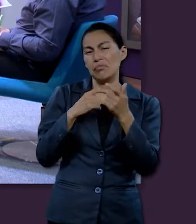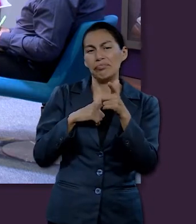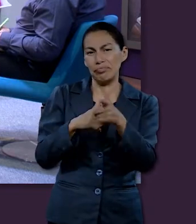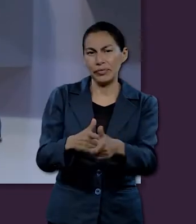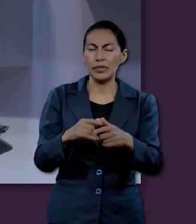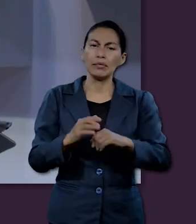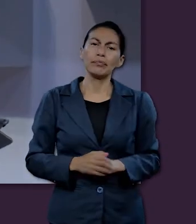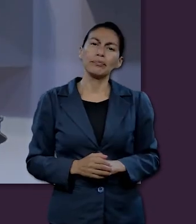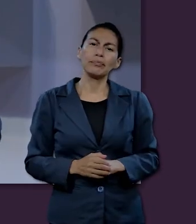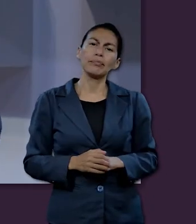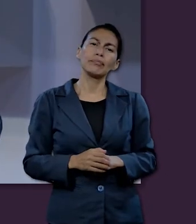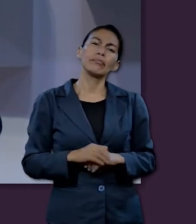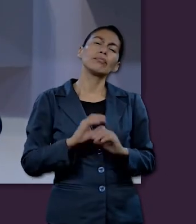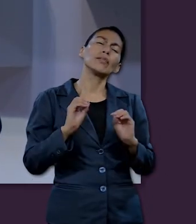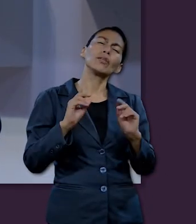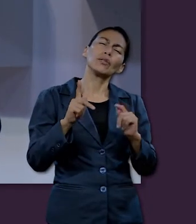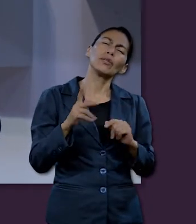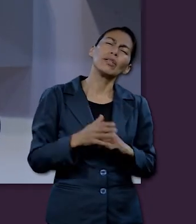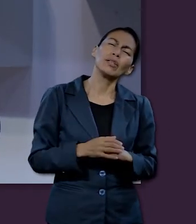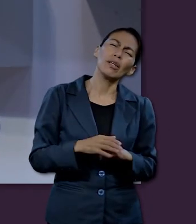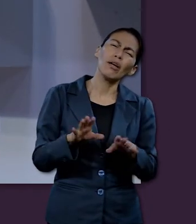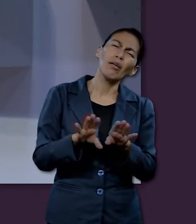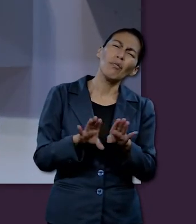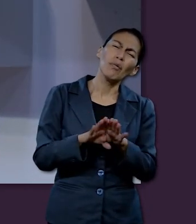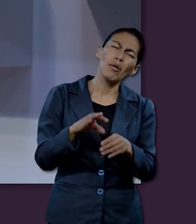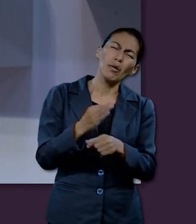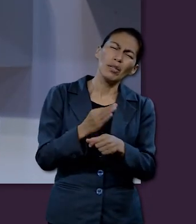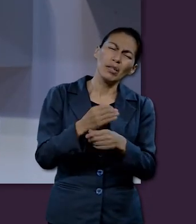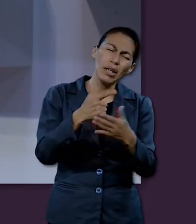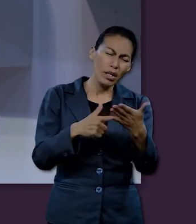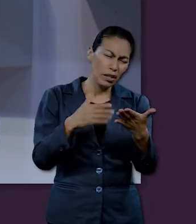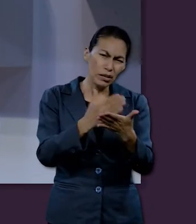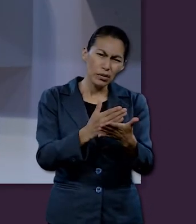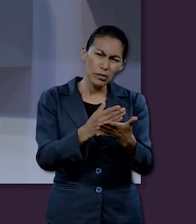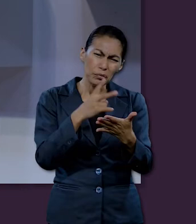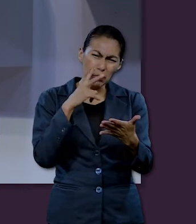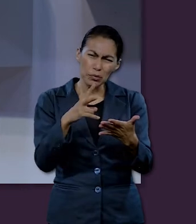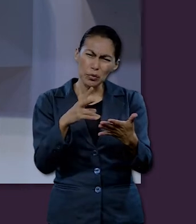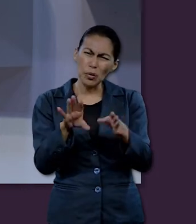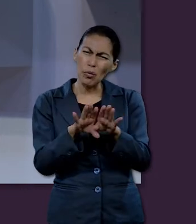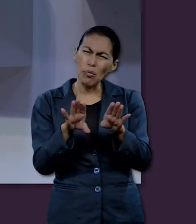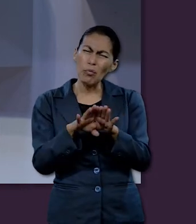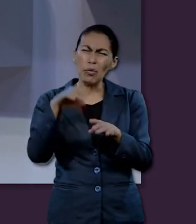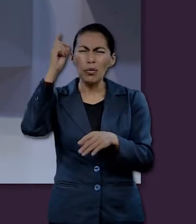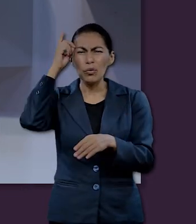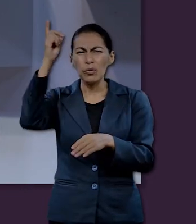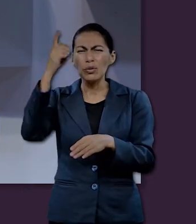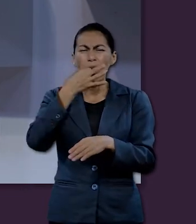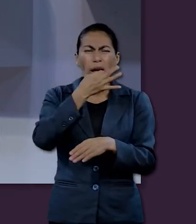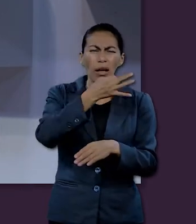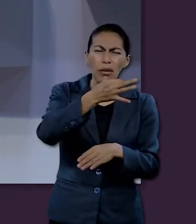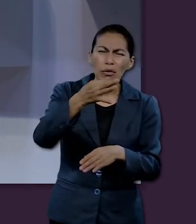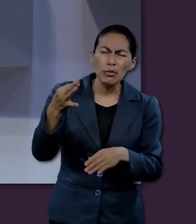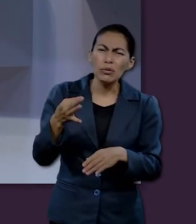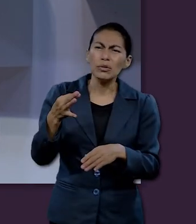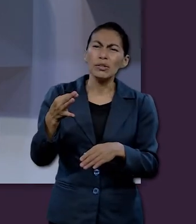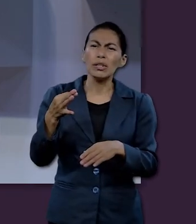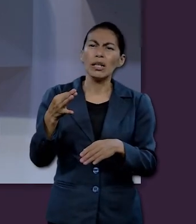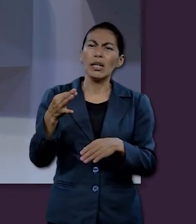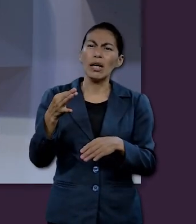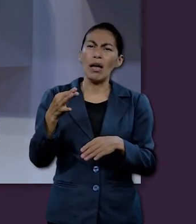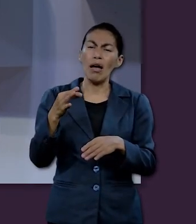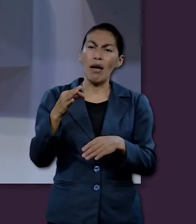continuando con la lección, ¿cómo anuncia Dios la destrucción de Babilonia y